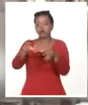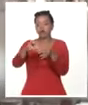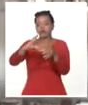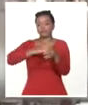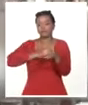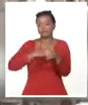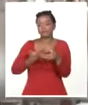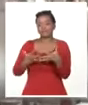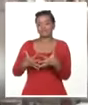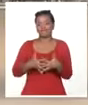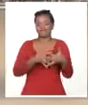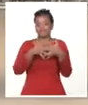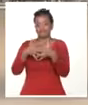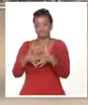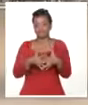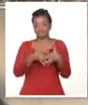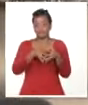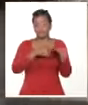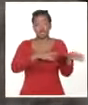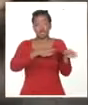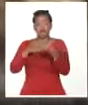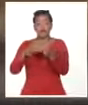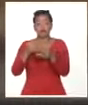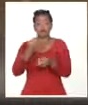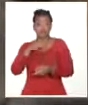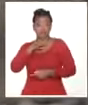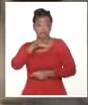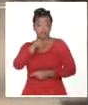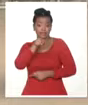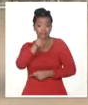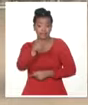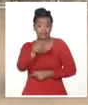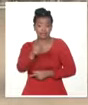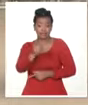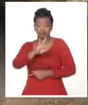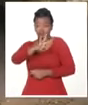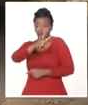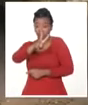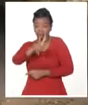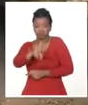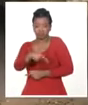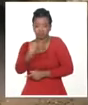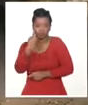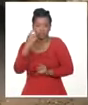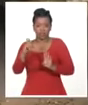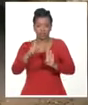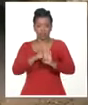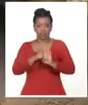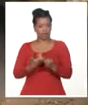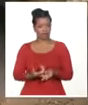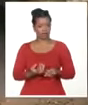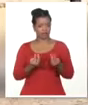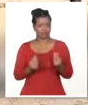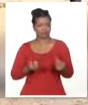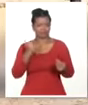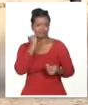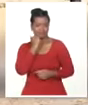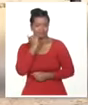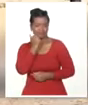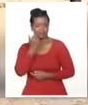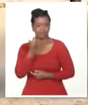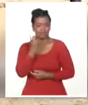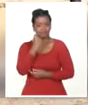estadounidenses. Además calificó estas acciones de bandolerismo que violan el derecho internacional humanitario y